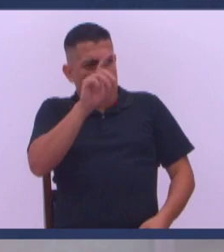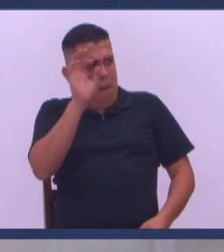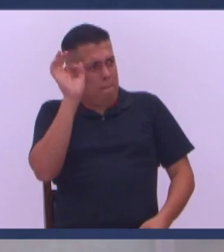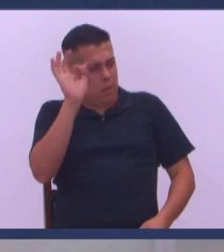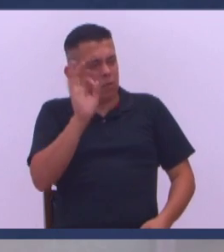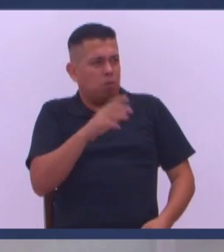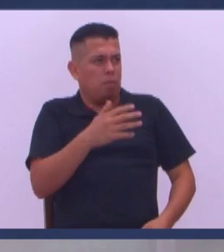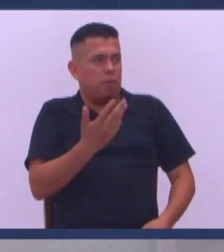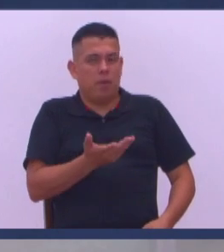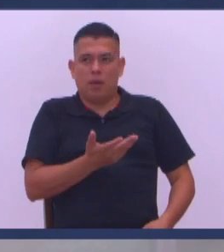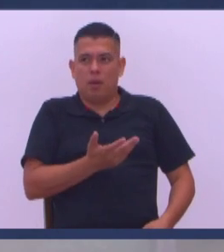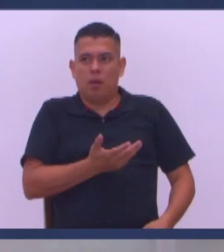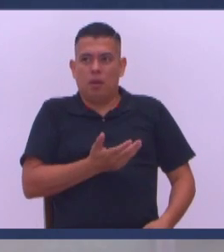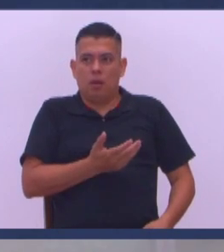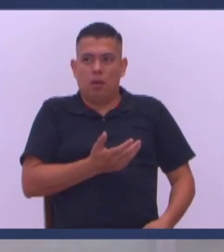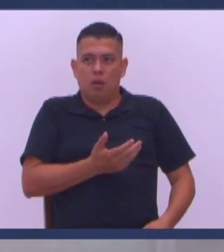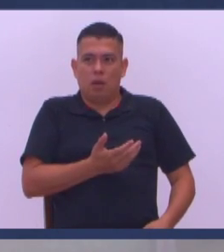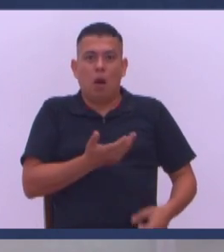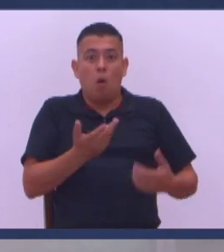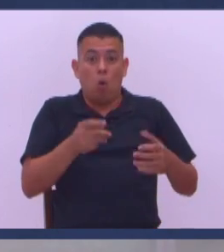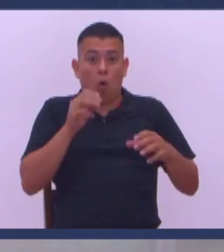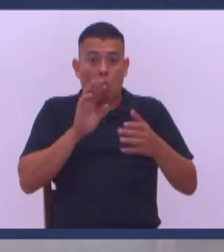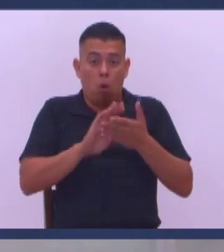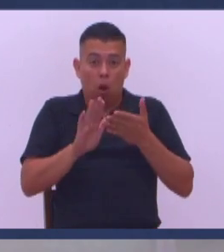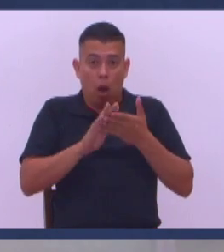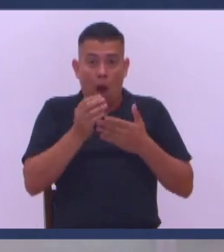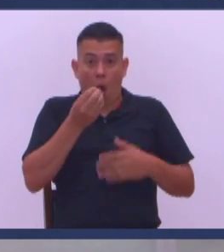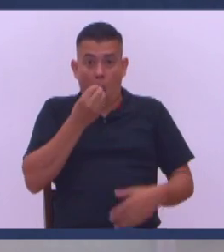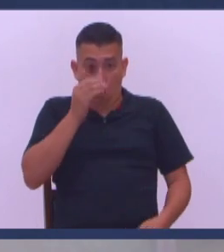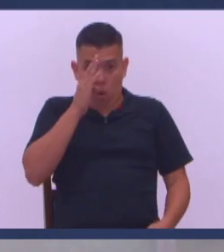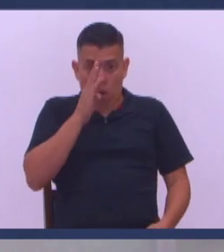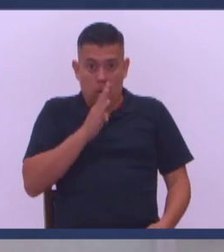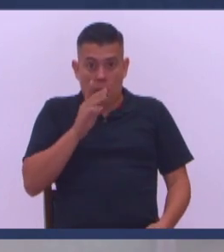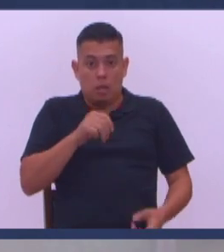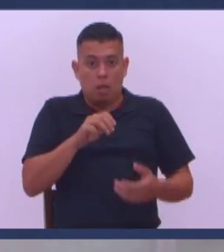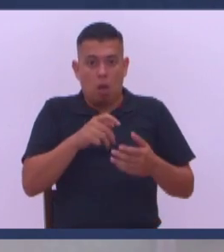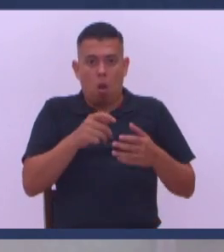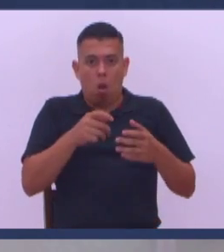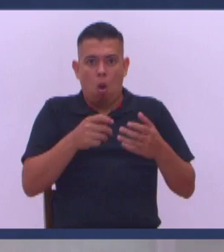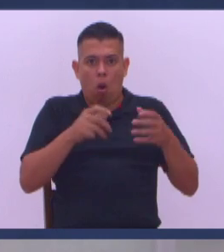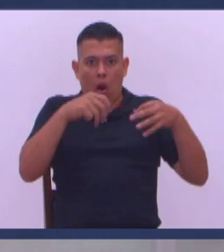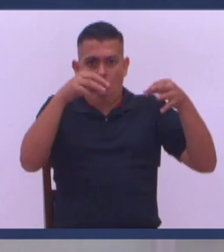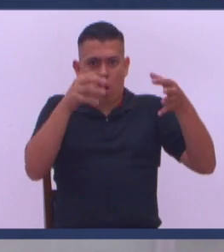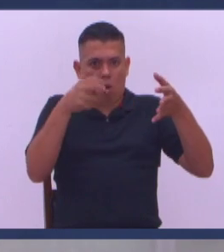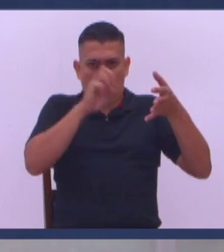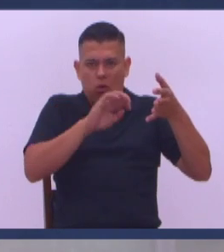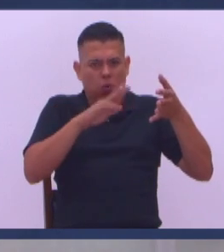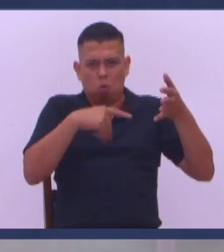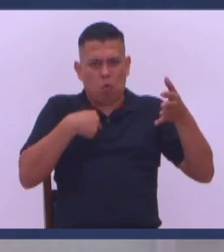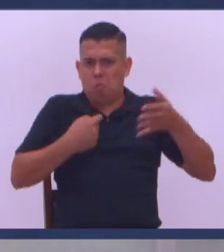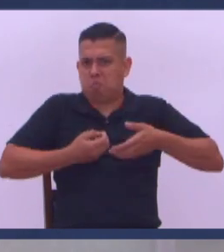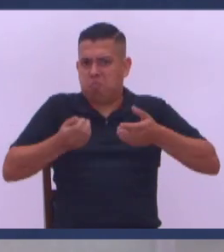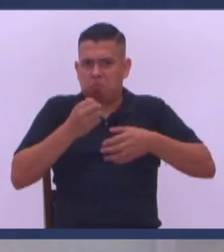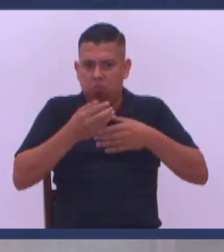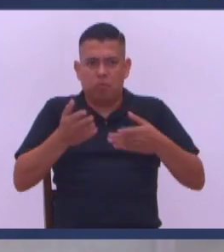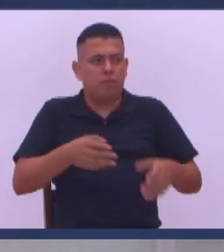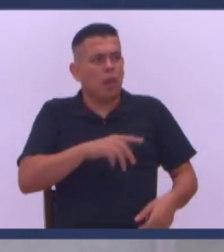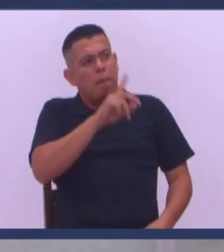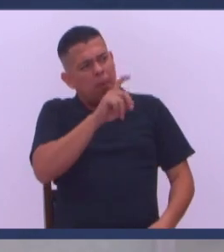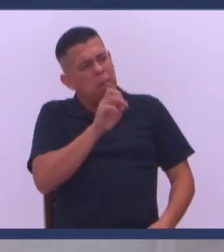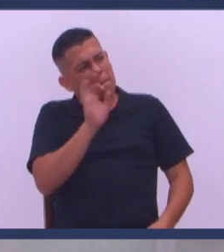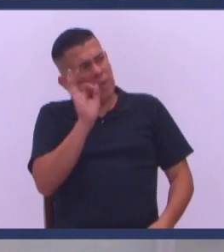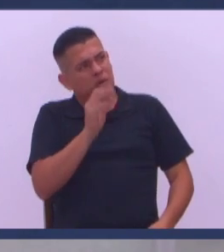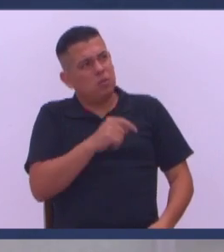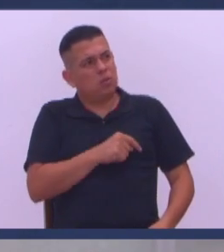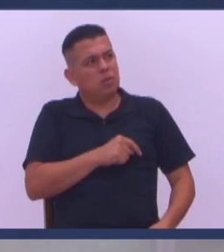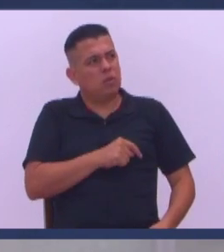dijo Porque nosotros Como bonificación Se les entrega alimentos No es parte de su contrato Es una bonificación A todos Mire pastor Me dijo